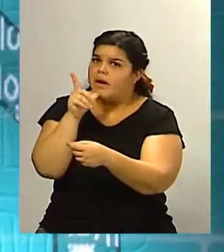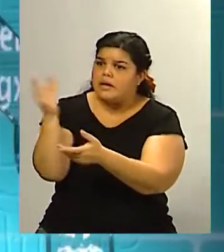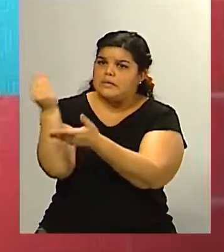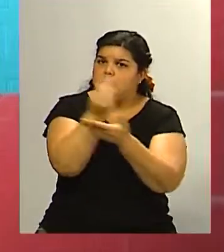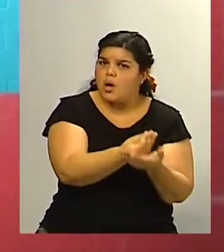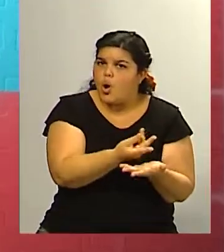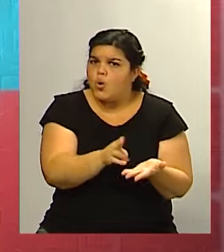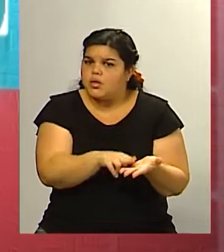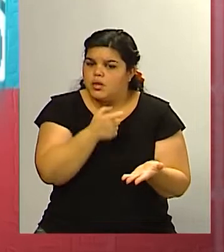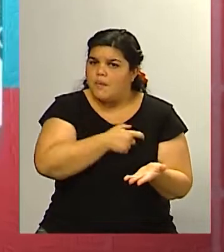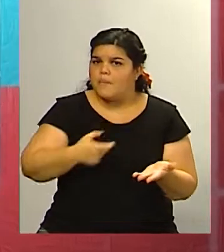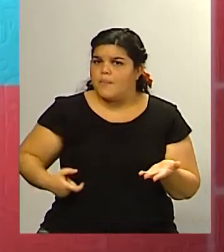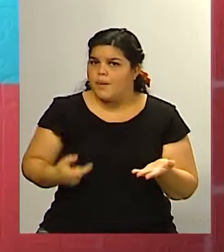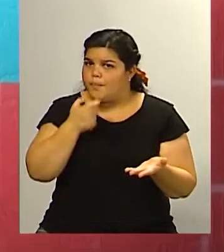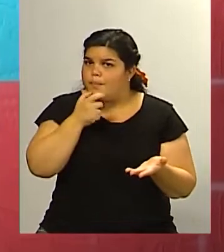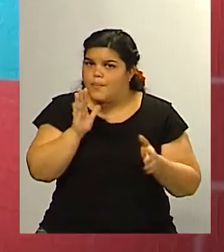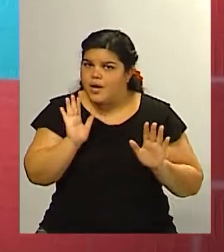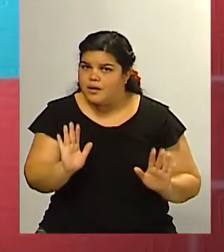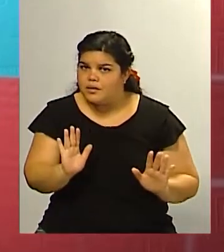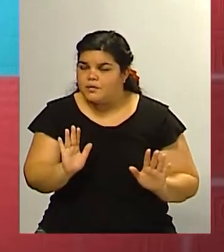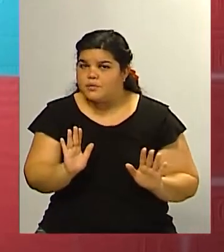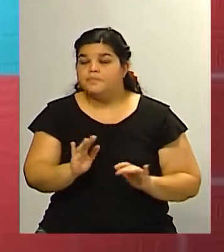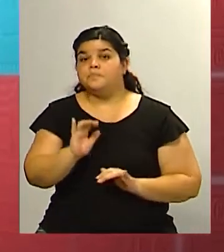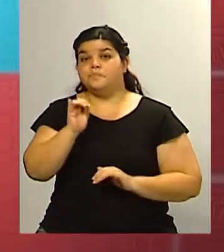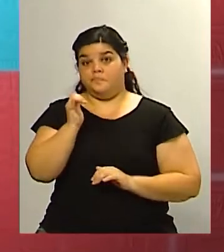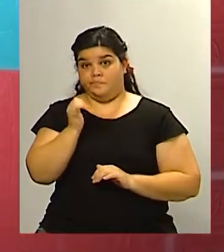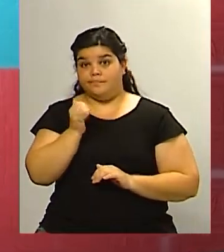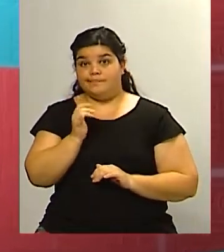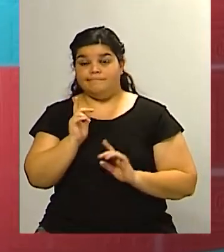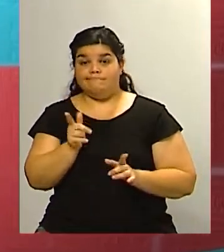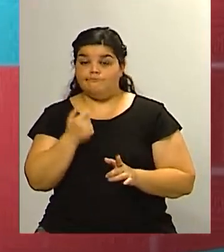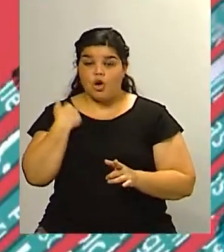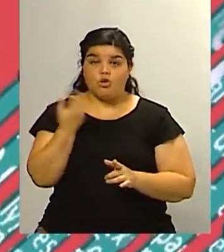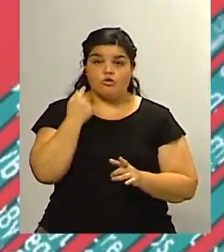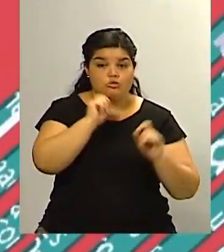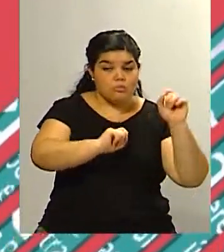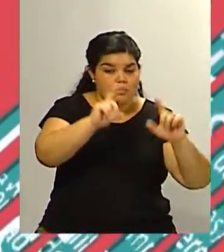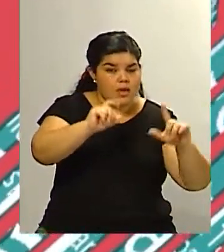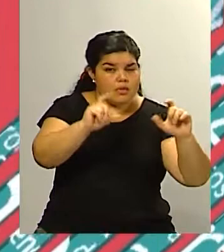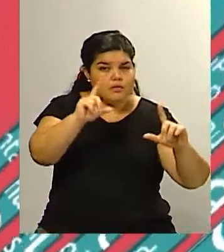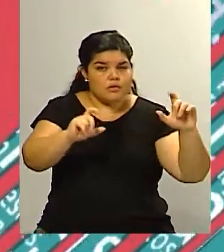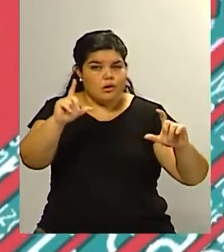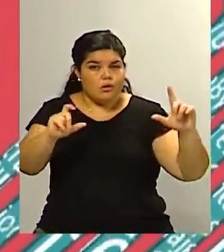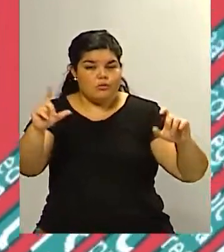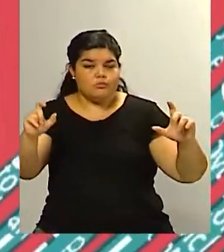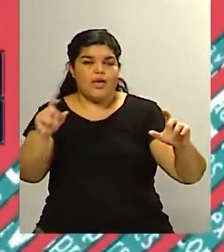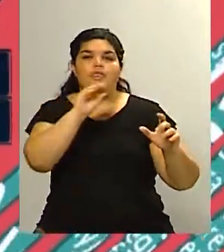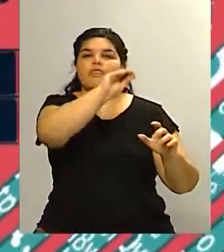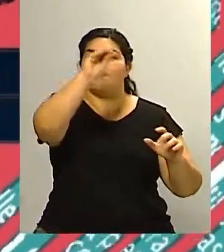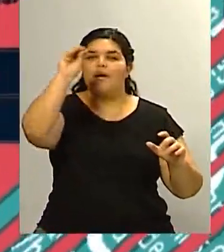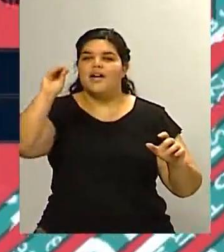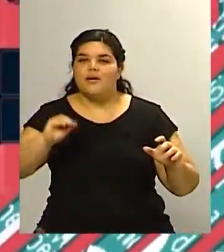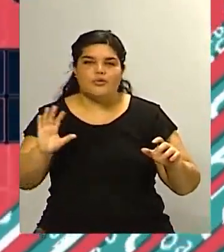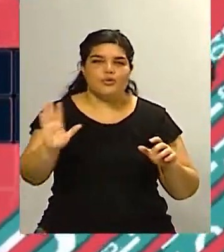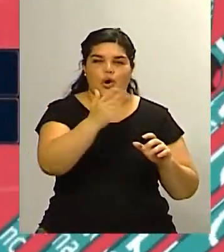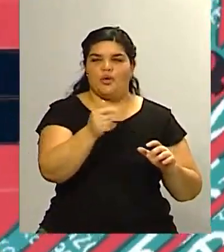Mendoza sí también hay que ver nosotros estamos haciendo mediciones en todos los departamentos más allá de esta que fue